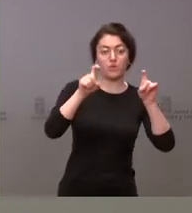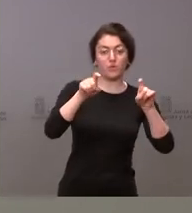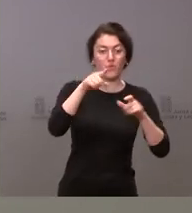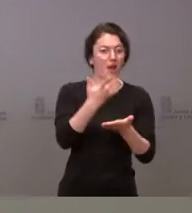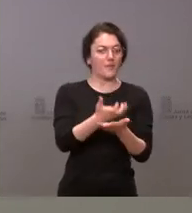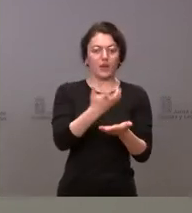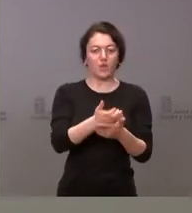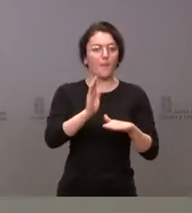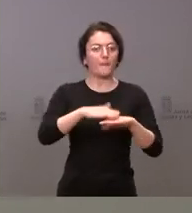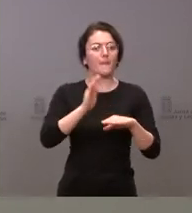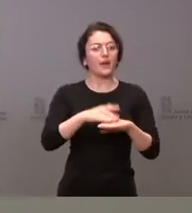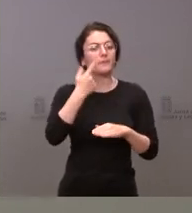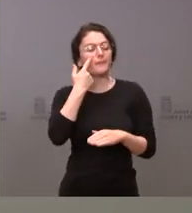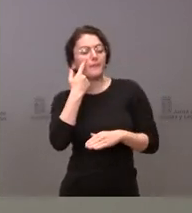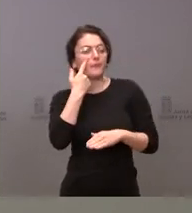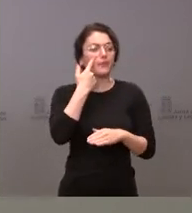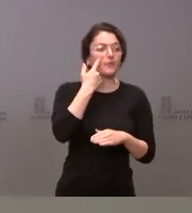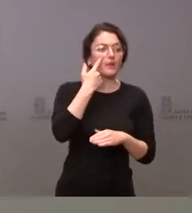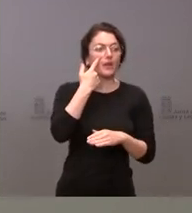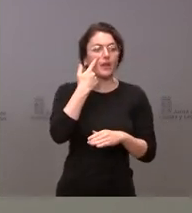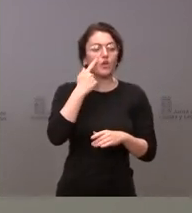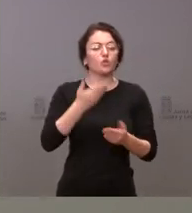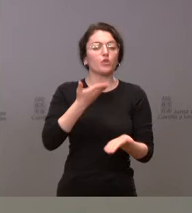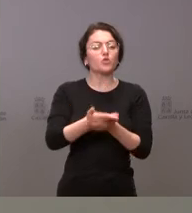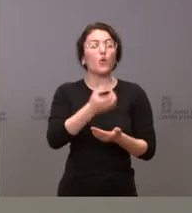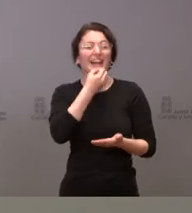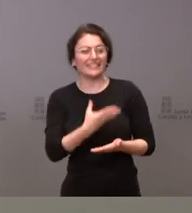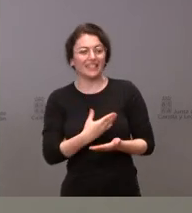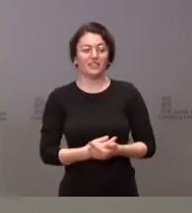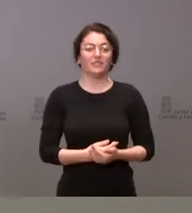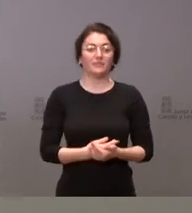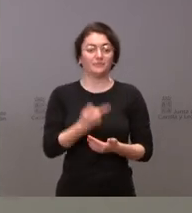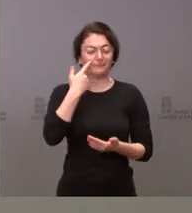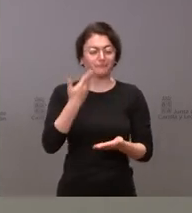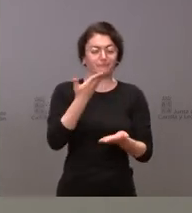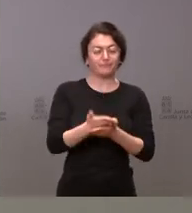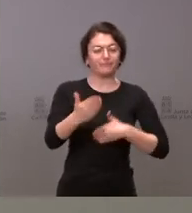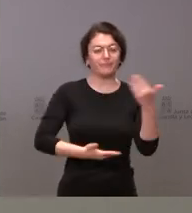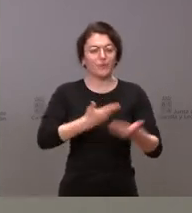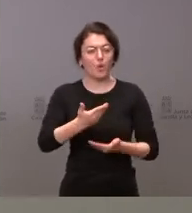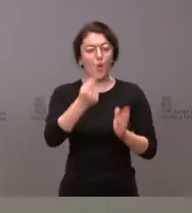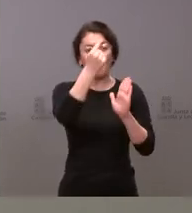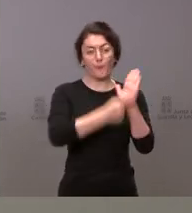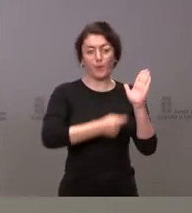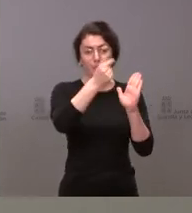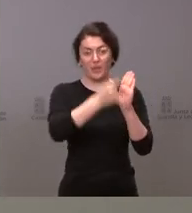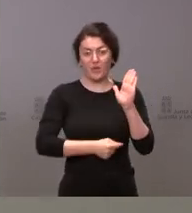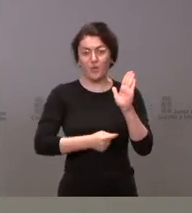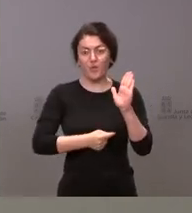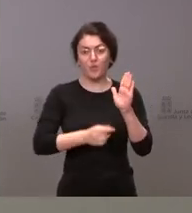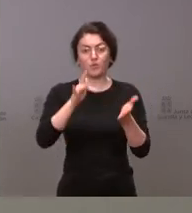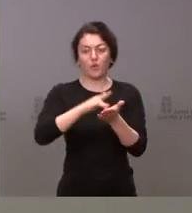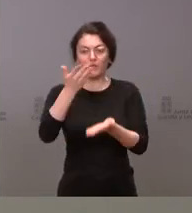consulta de sus solicitudes. Mostrará la relación de su solicitud, la puntuación obtenida cuando se haya producido a la baremación